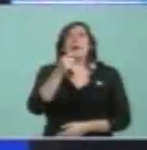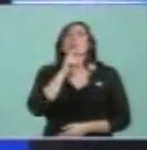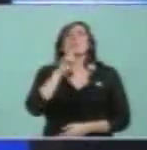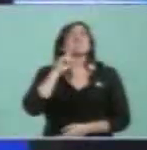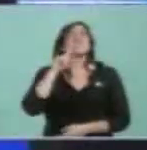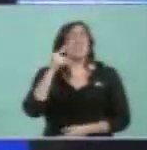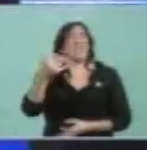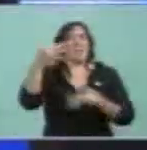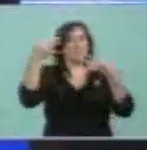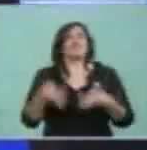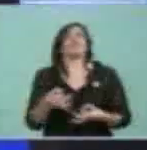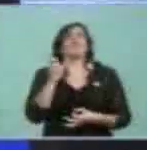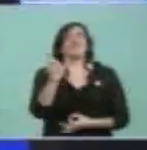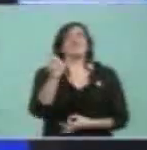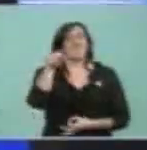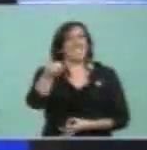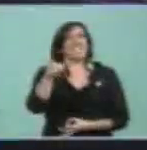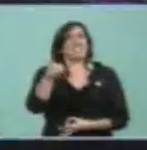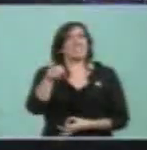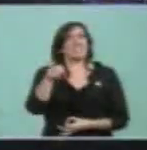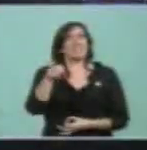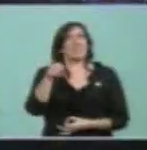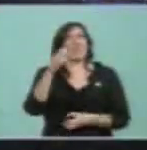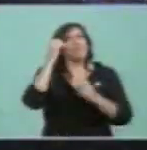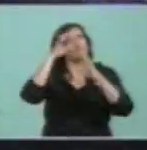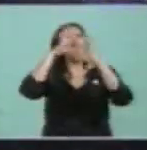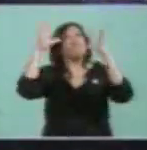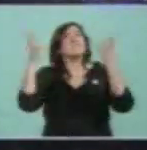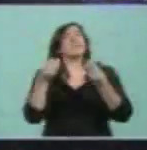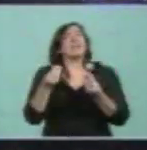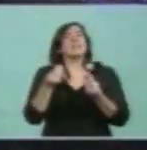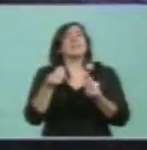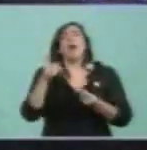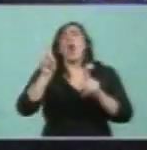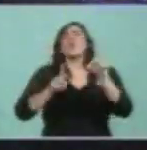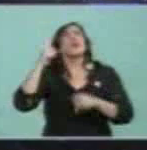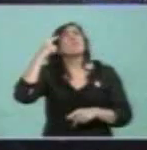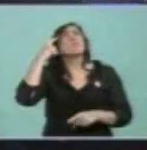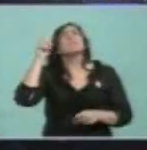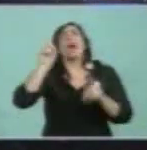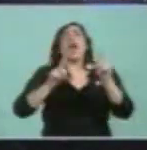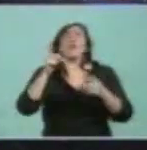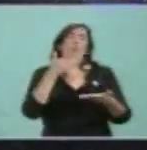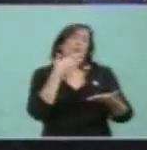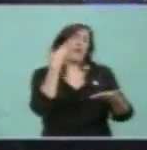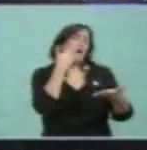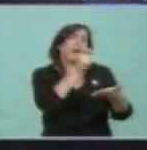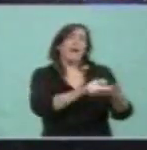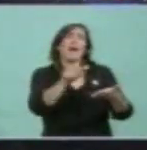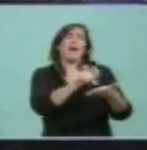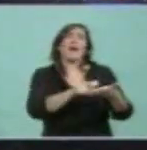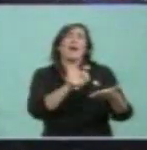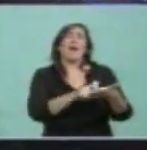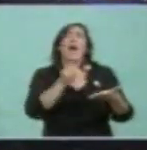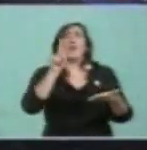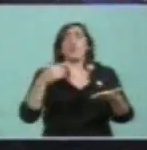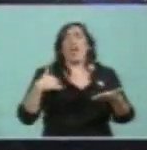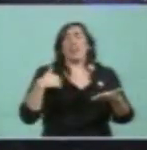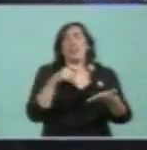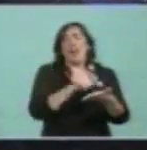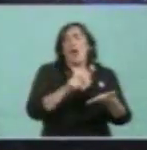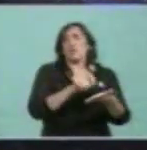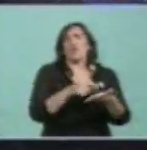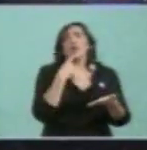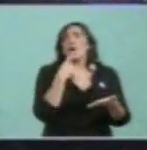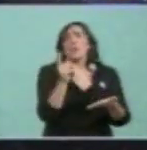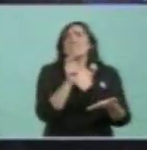terminar, no es esa entelequia que alguna vez literariamente definieran también algunos autores argentinos, que